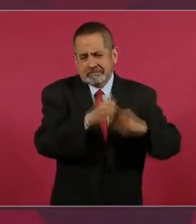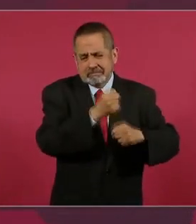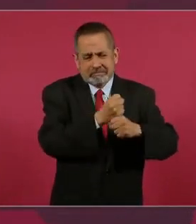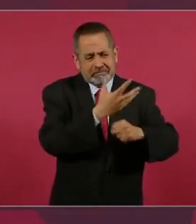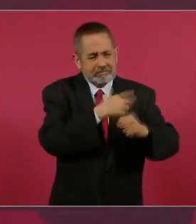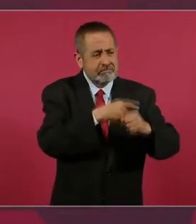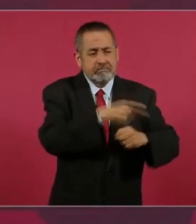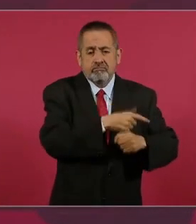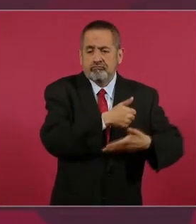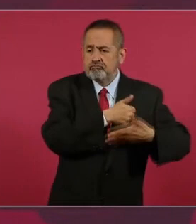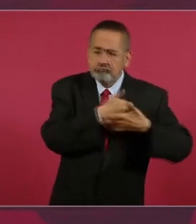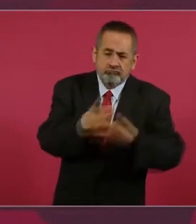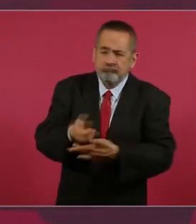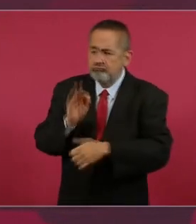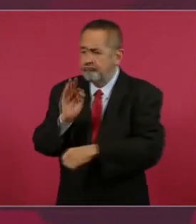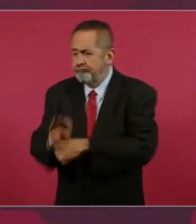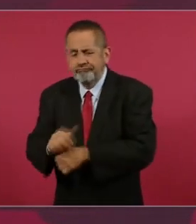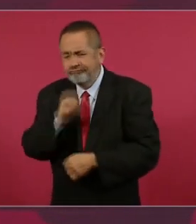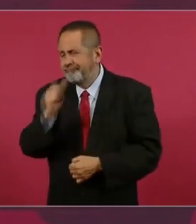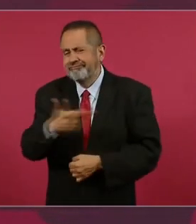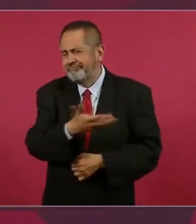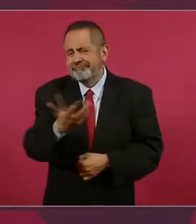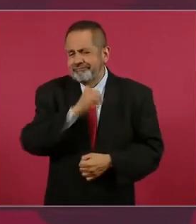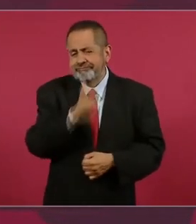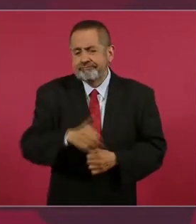beneficio del pueblo, en beneficio de la nación.